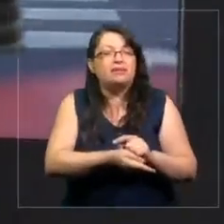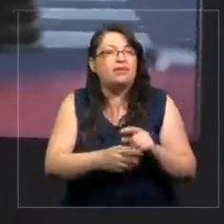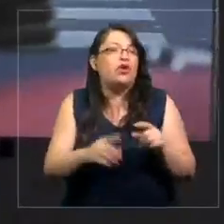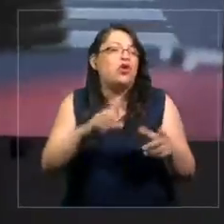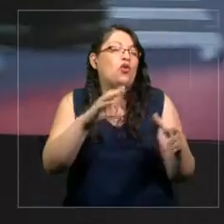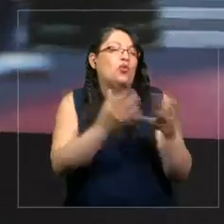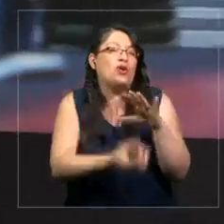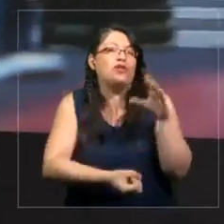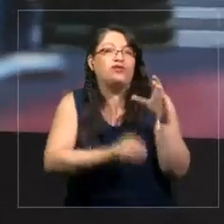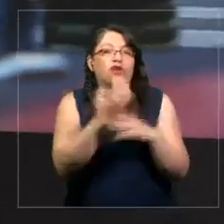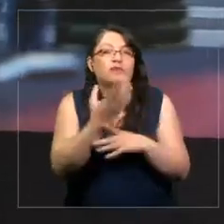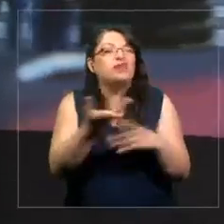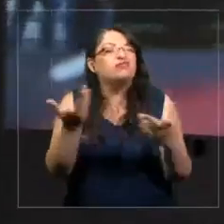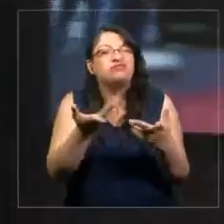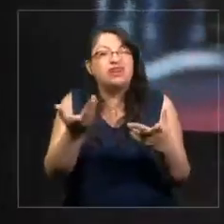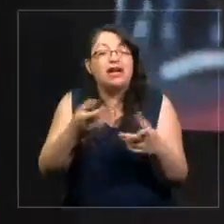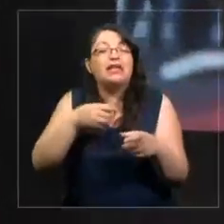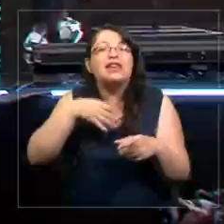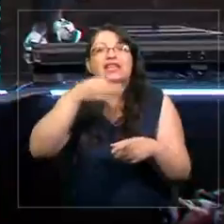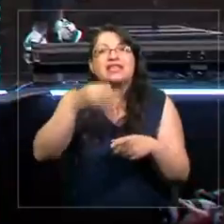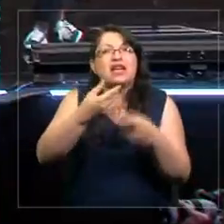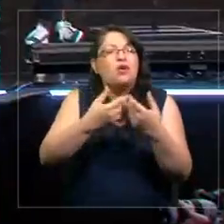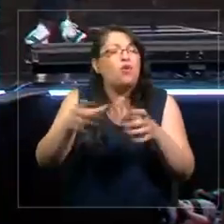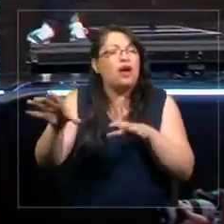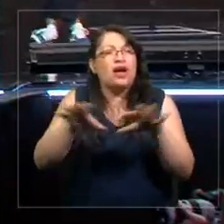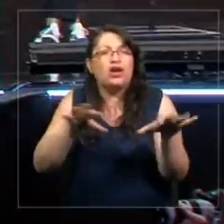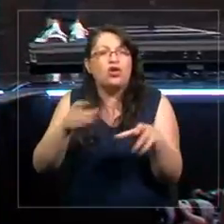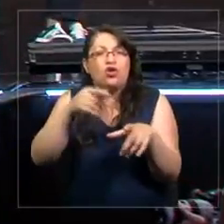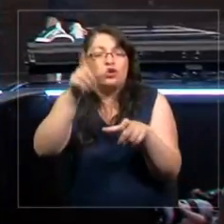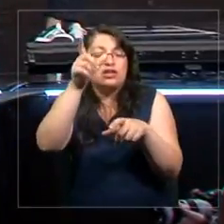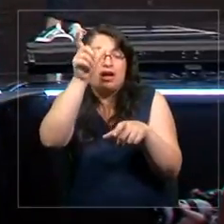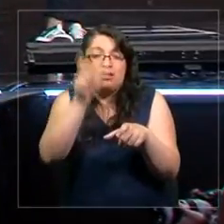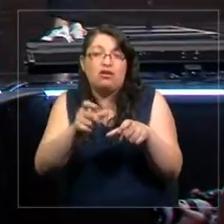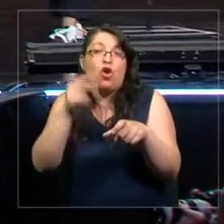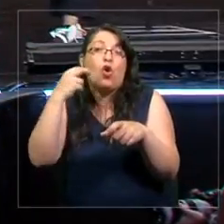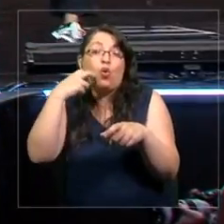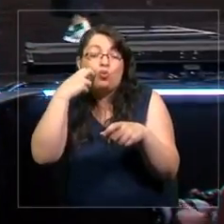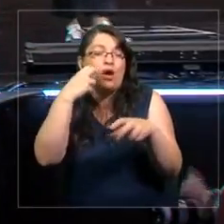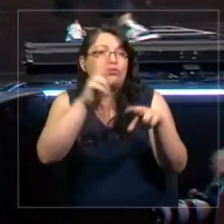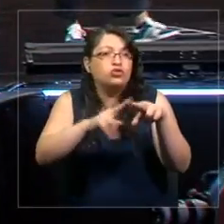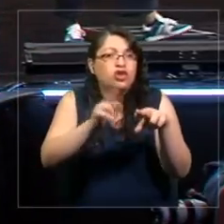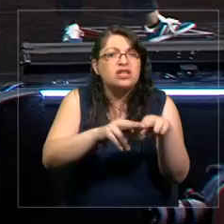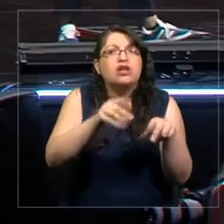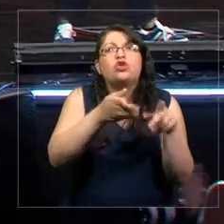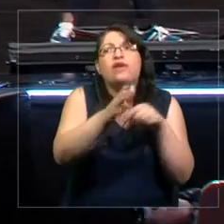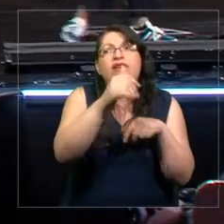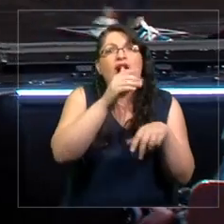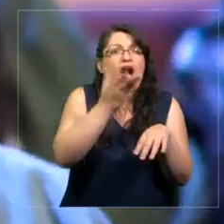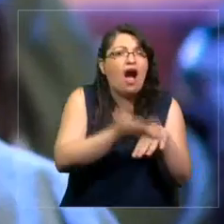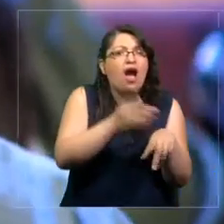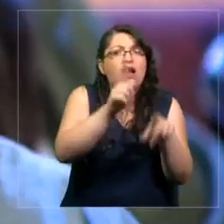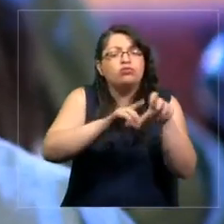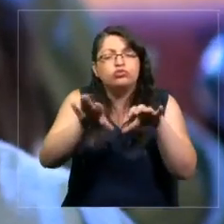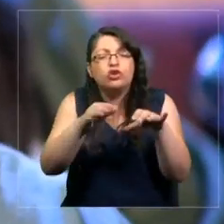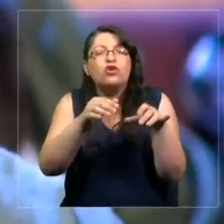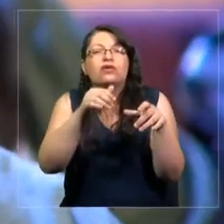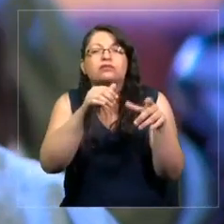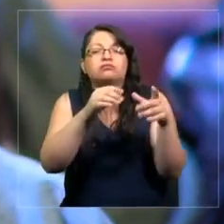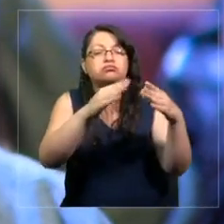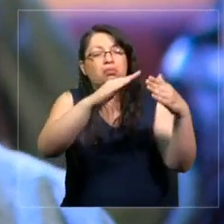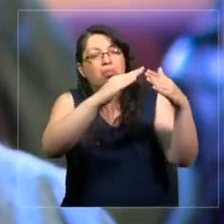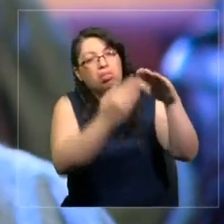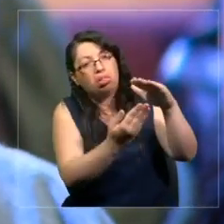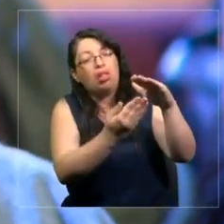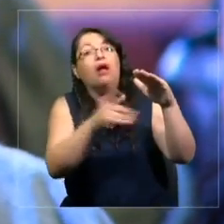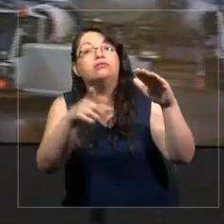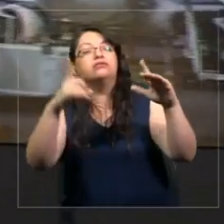que atribuye a cualquier obra humana pasada de la que aún hay restos o fragmentos. Es decir, pasamos de un momento donde